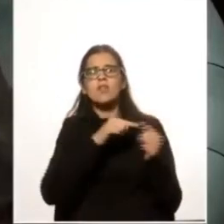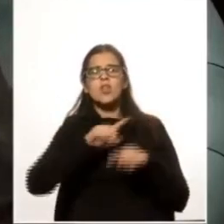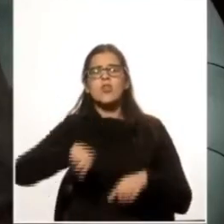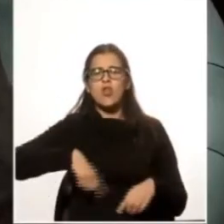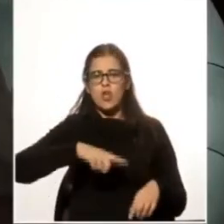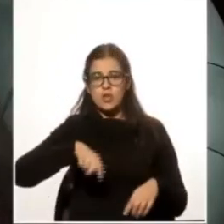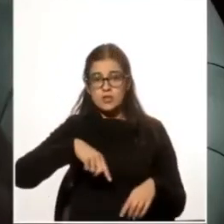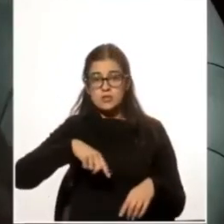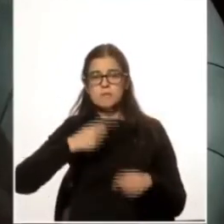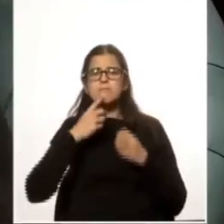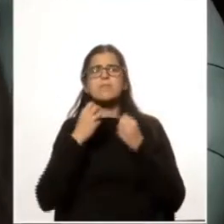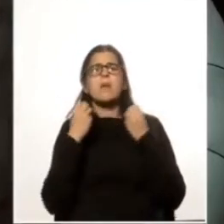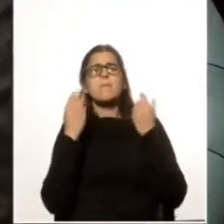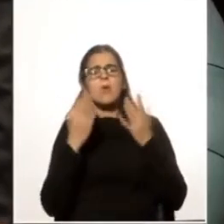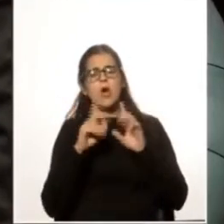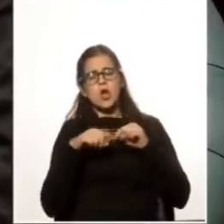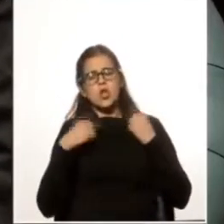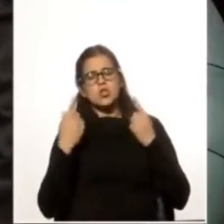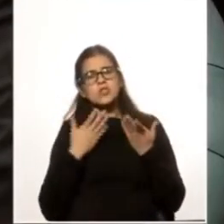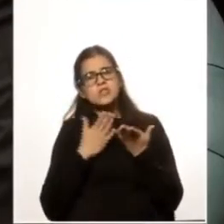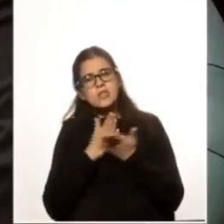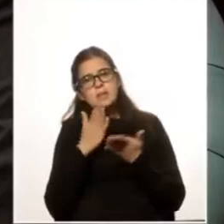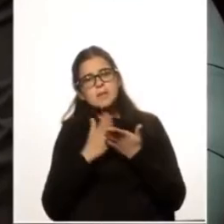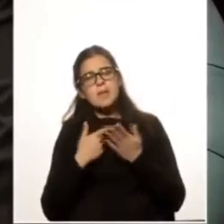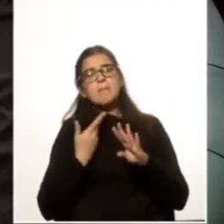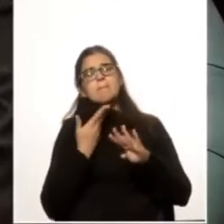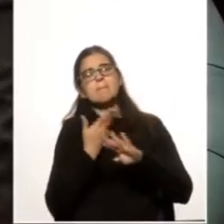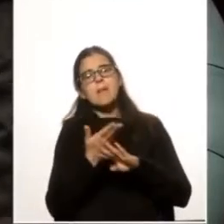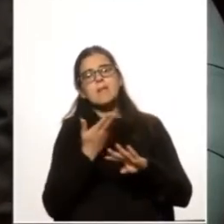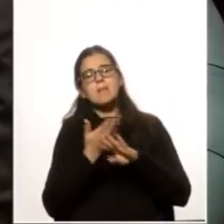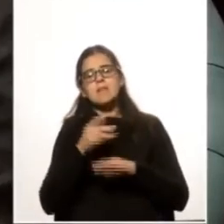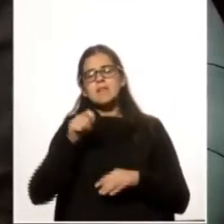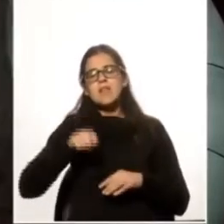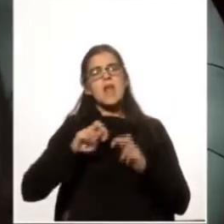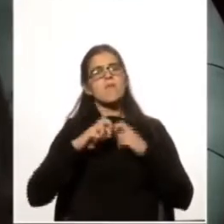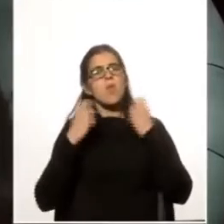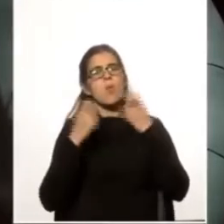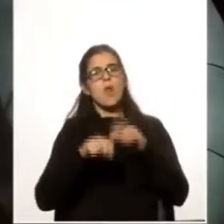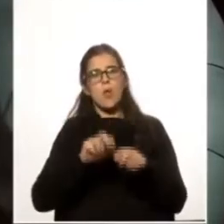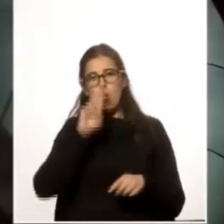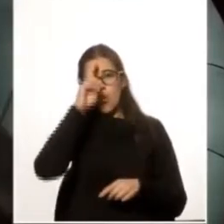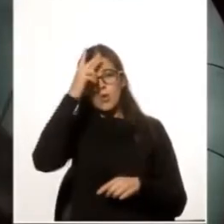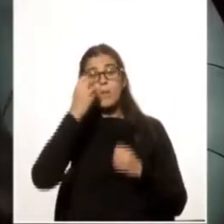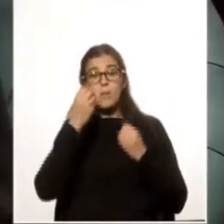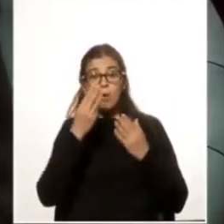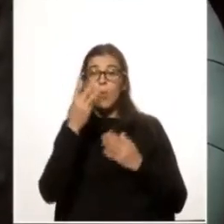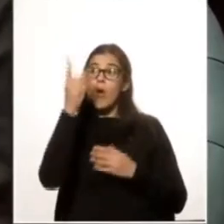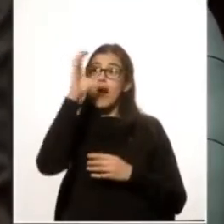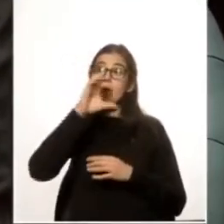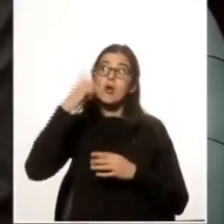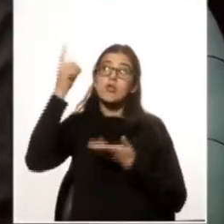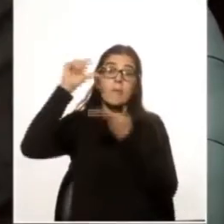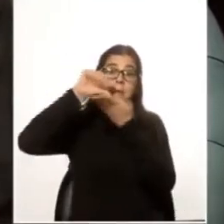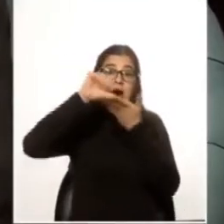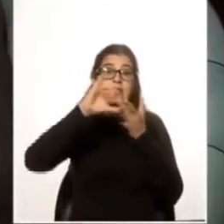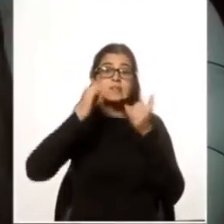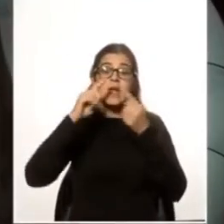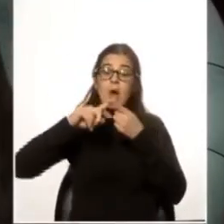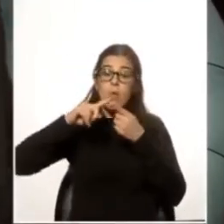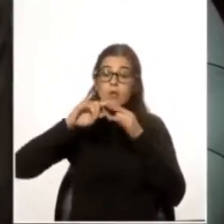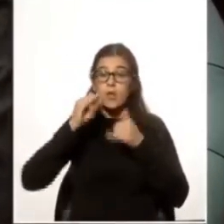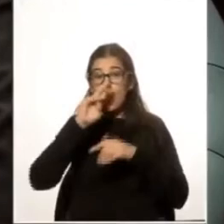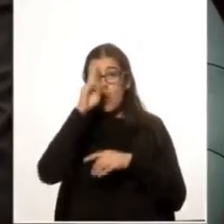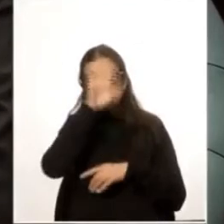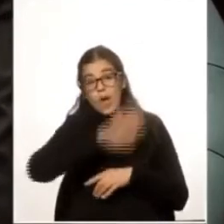y por qué nosotros insistimos mucho en los tribunales uruguayos. Porque cuando una empresa extranjera acuerda con una empresa